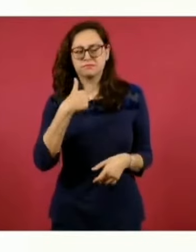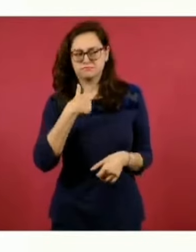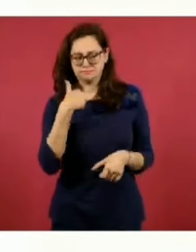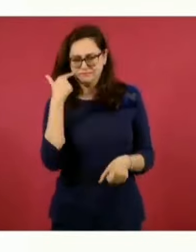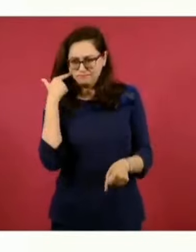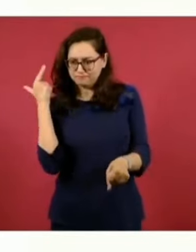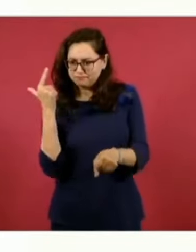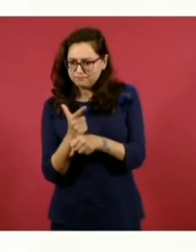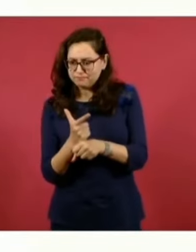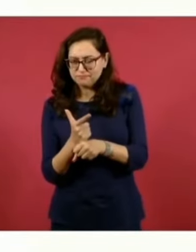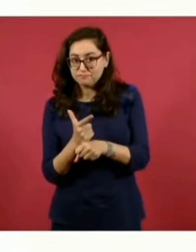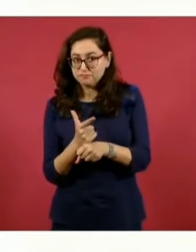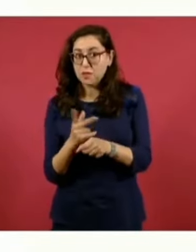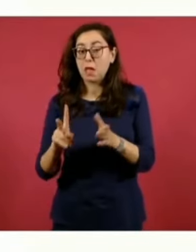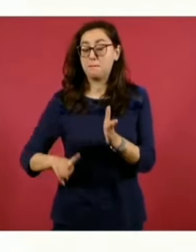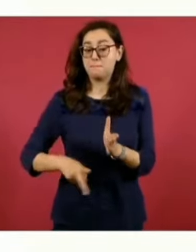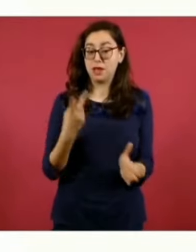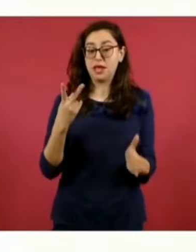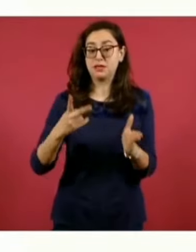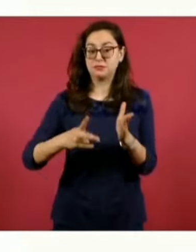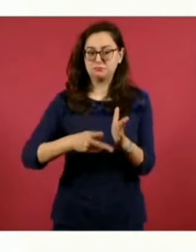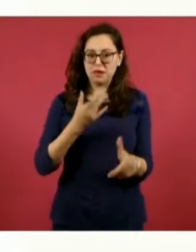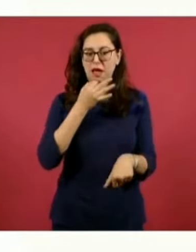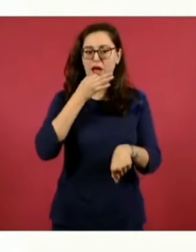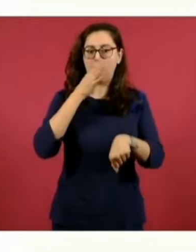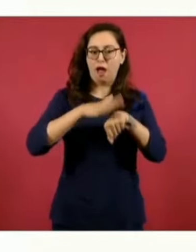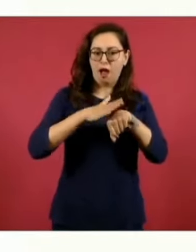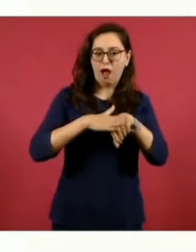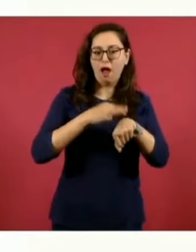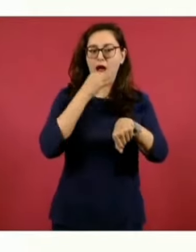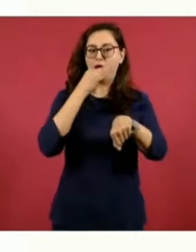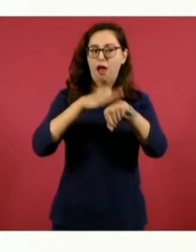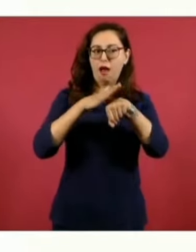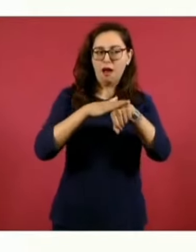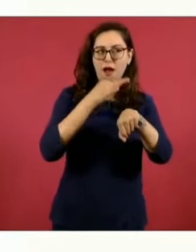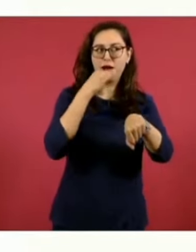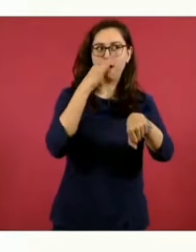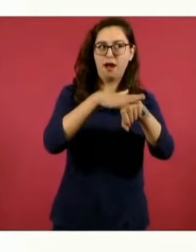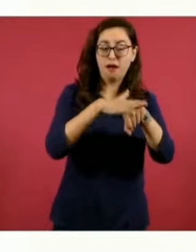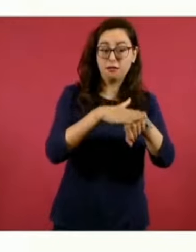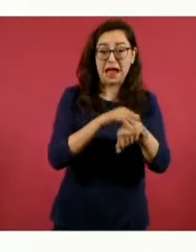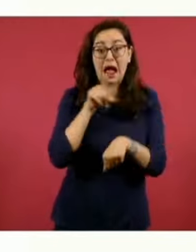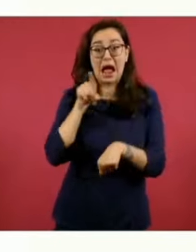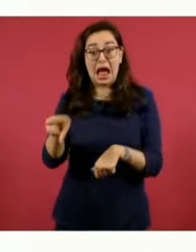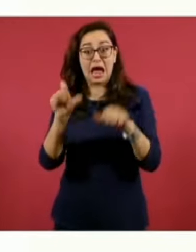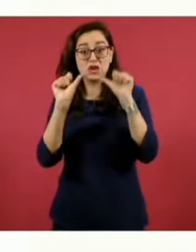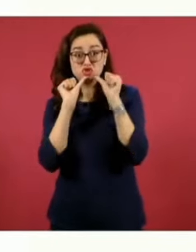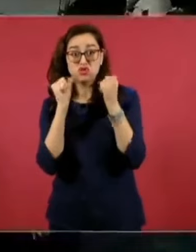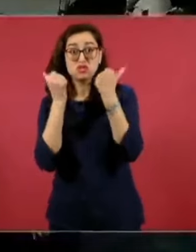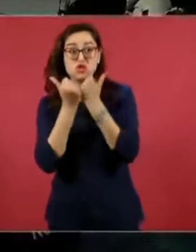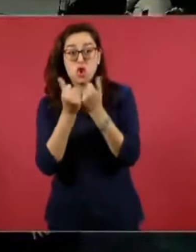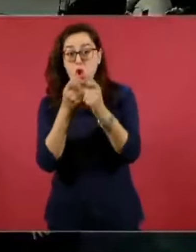Mexicanos y el que Compañía, Por